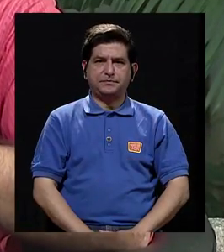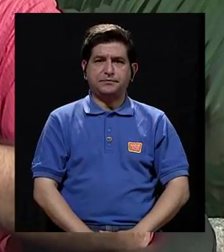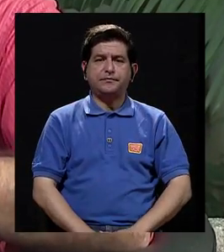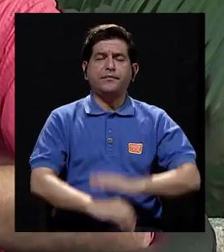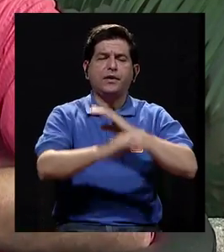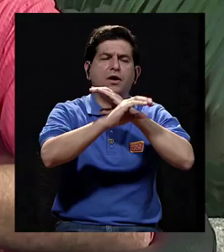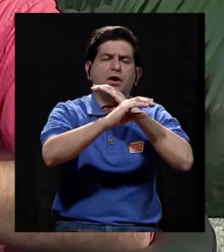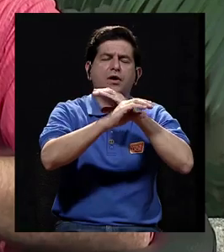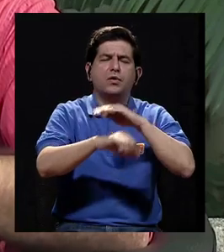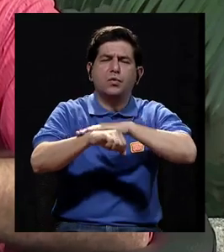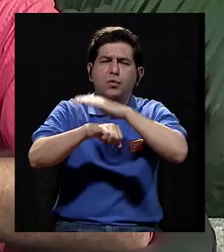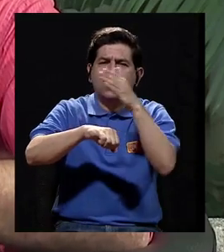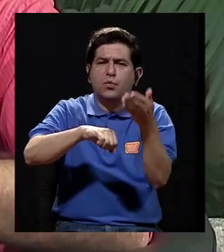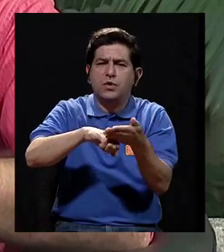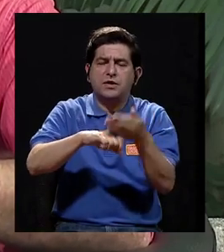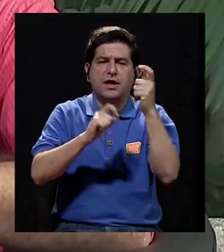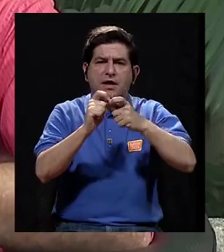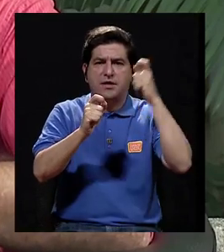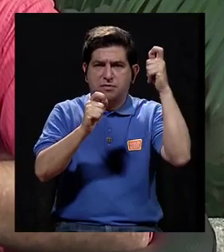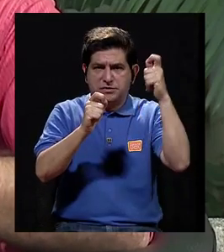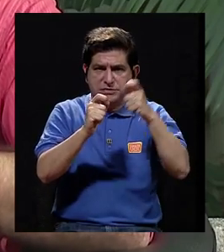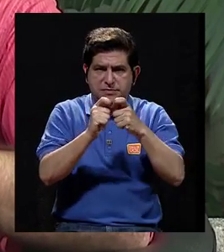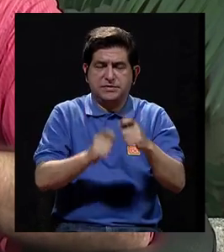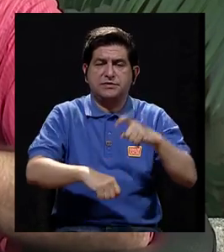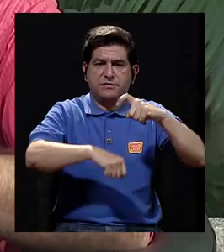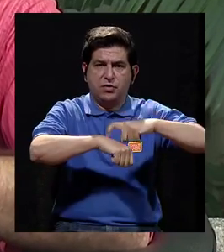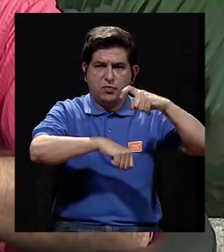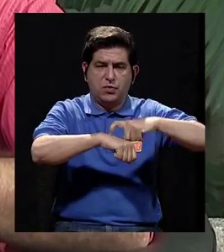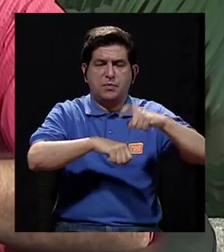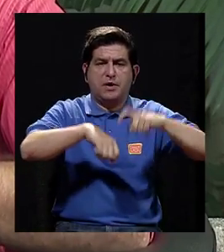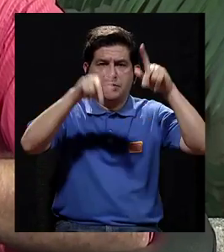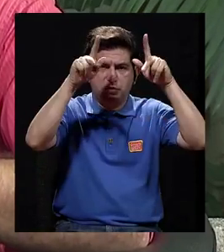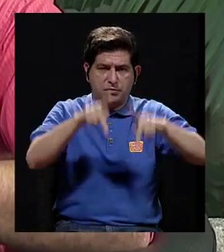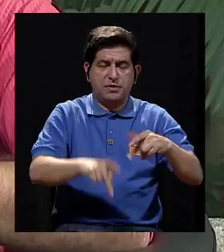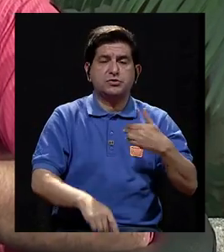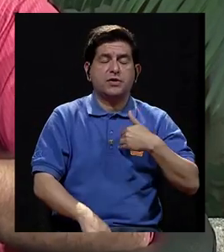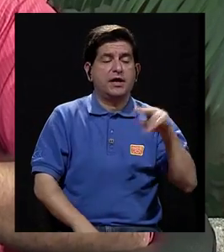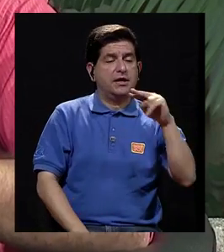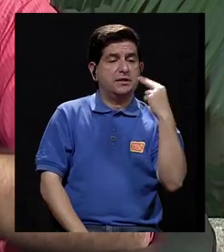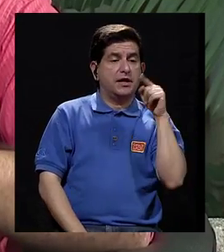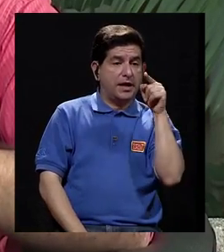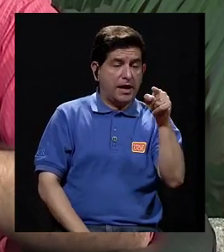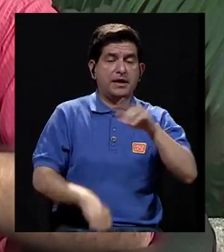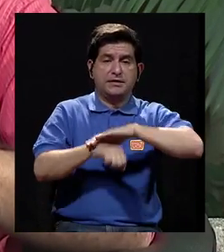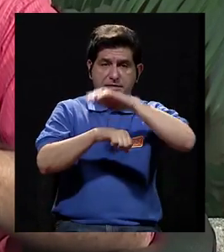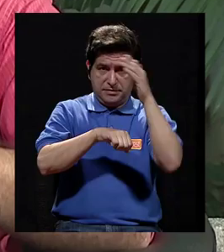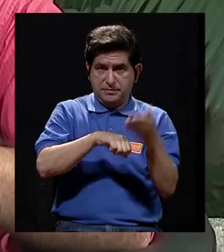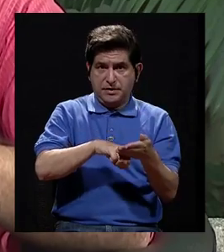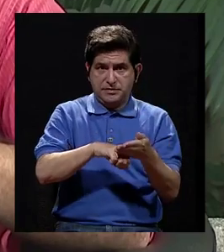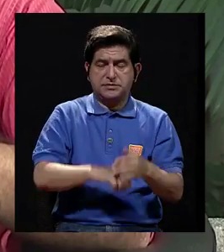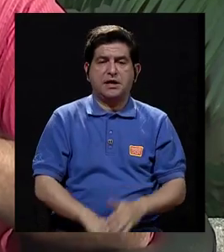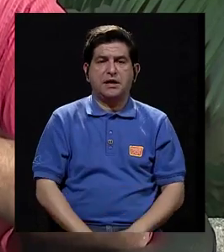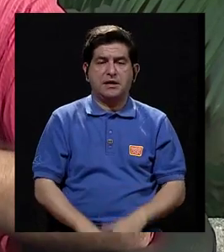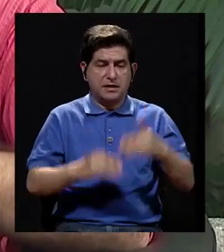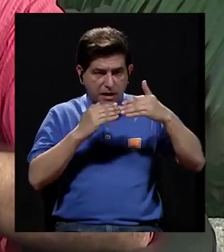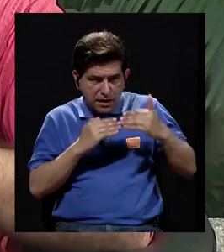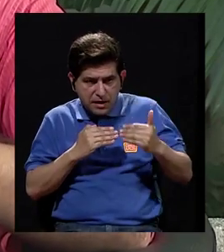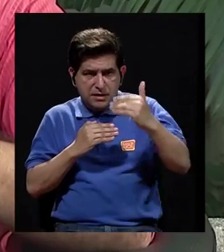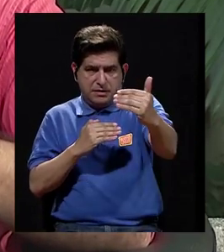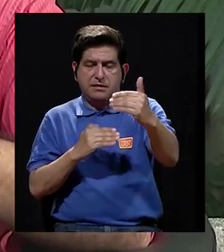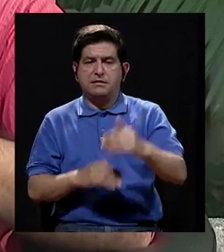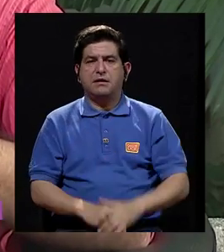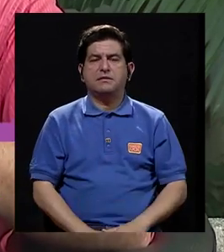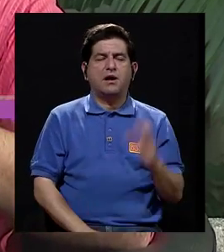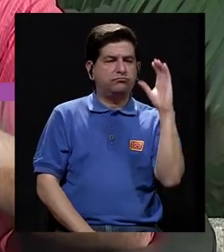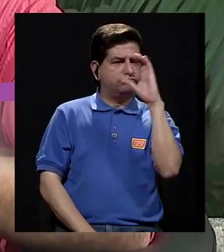los cuidados del embarazo se van a dar propiamente, en el momento en que la persona recibe la noticia que está embarazada. A partir de ese